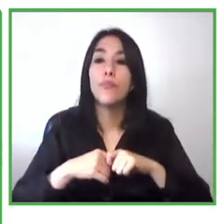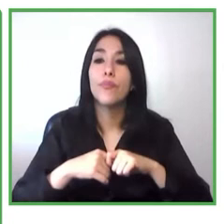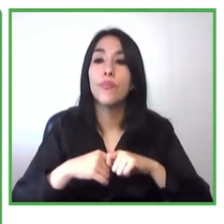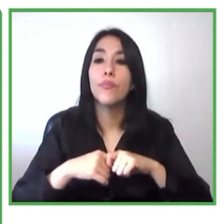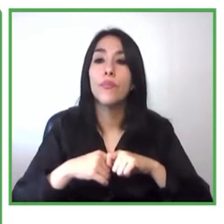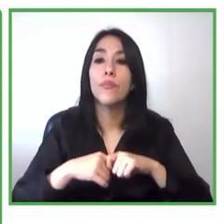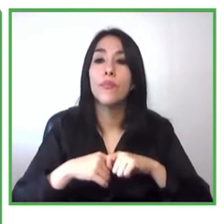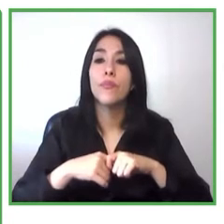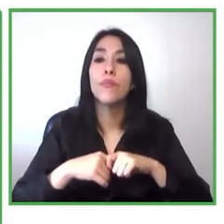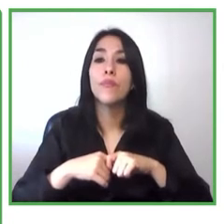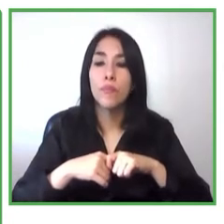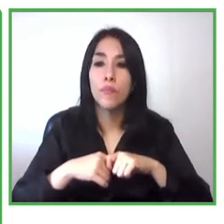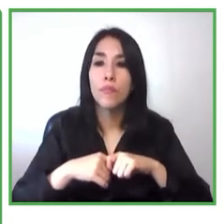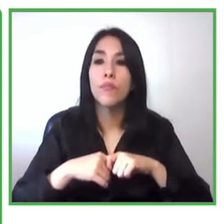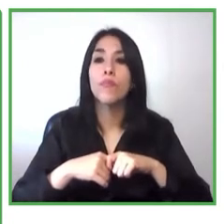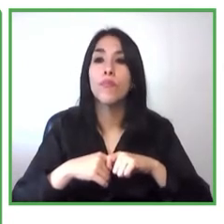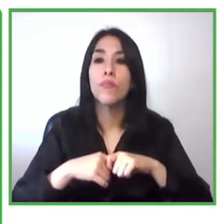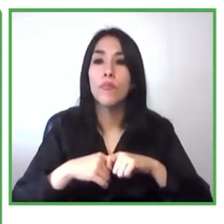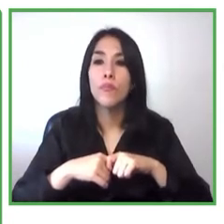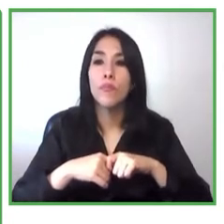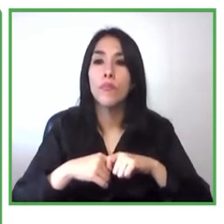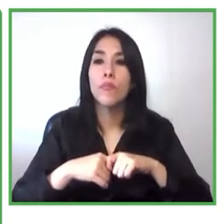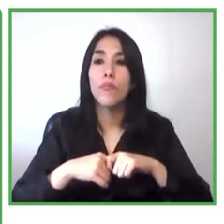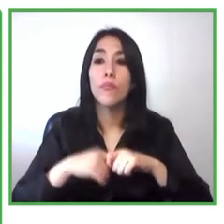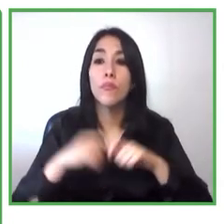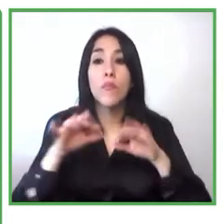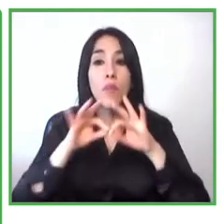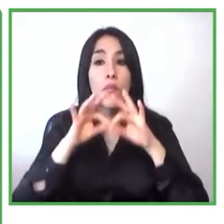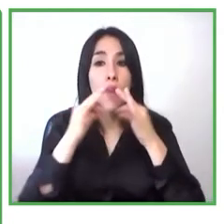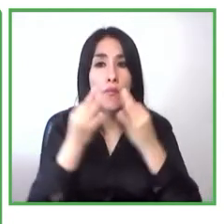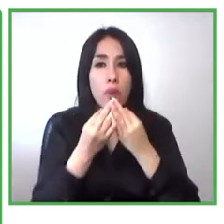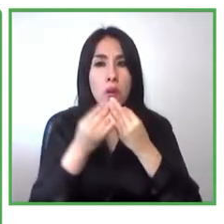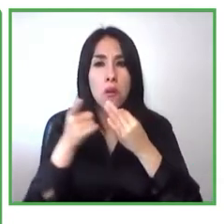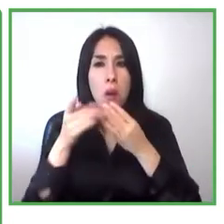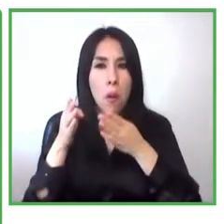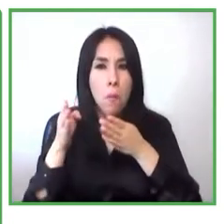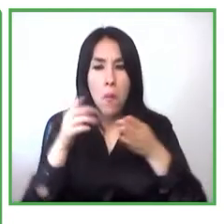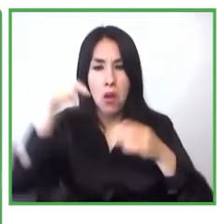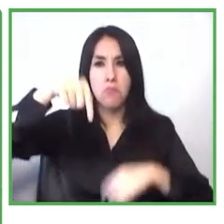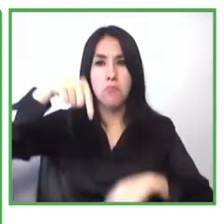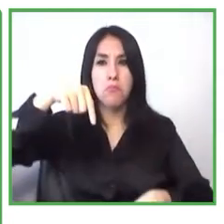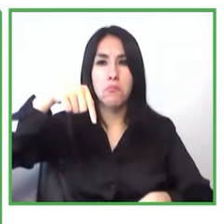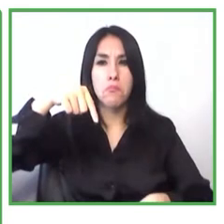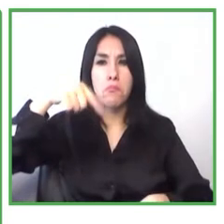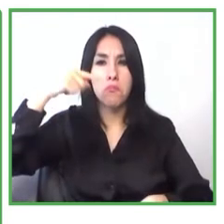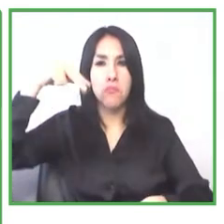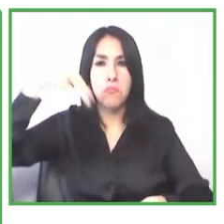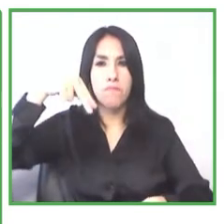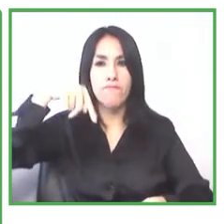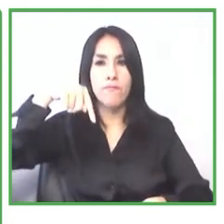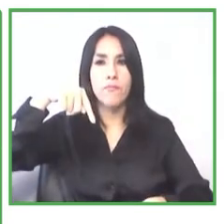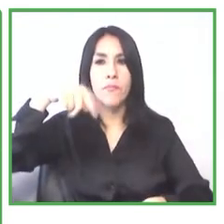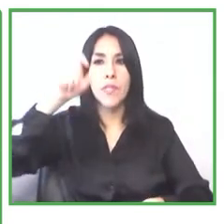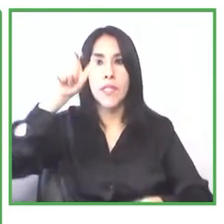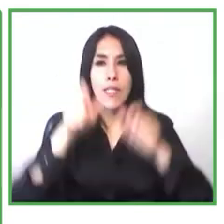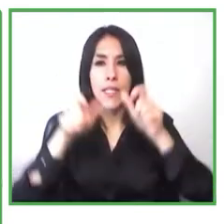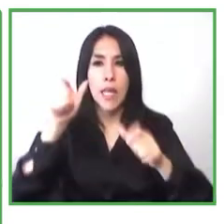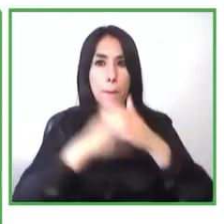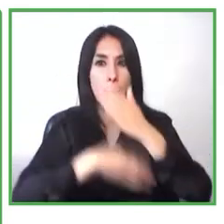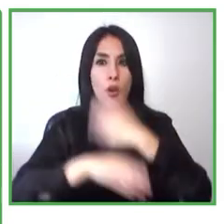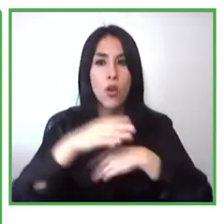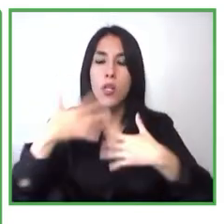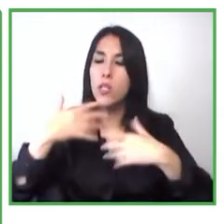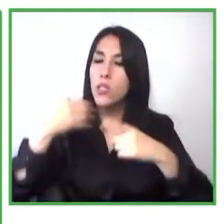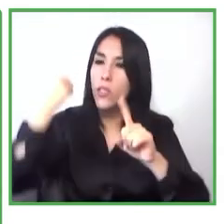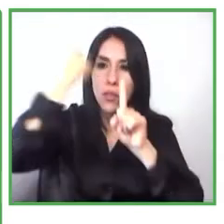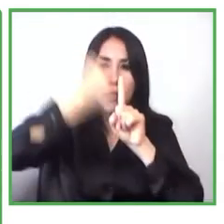tiene de las personas que tienen discapacidad estamos tratando de realmente de responder a